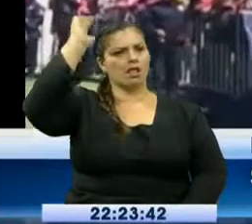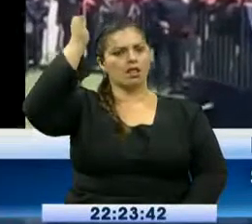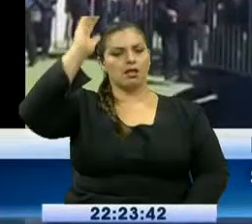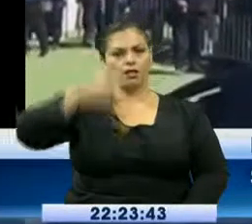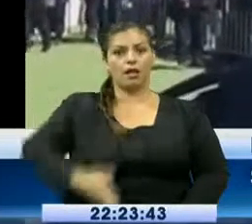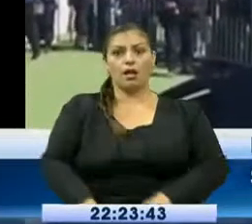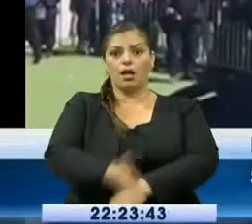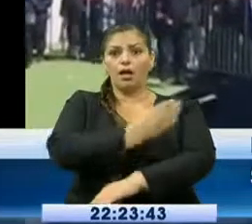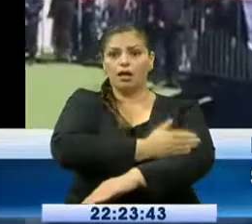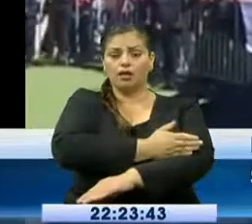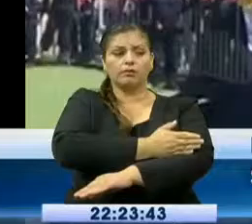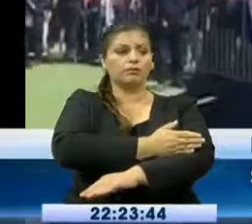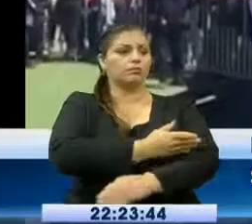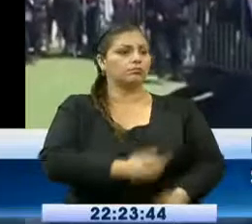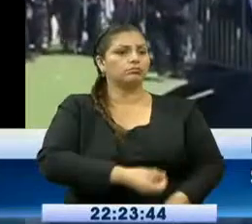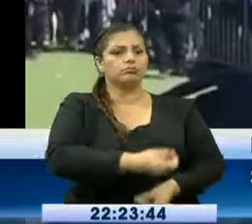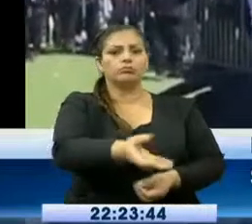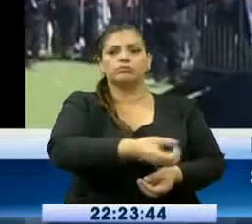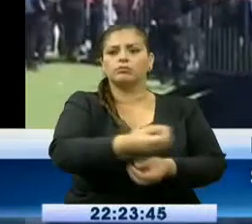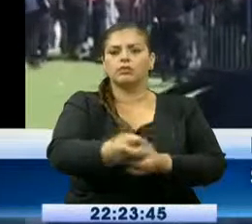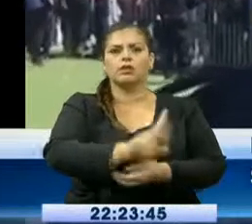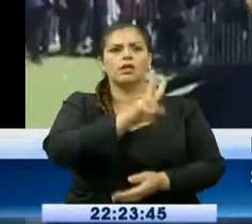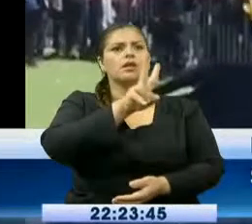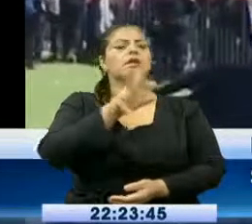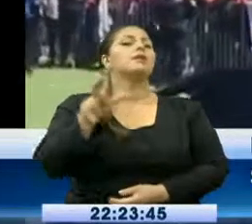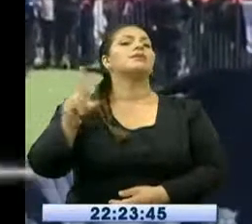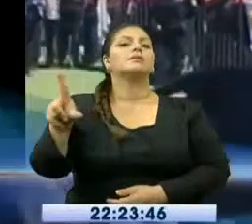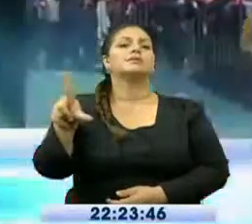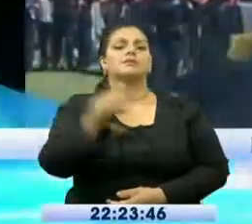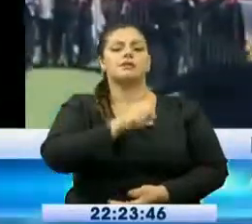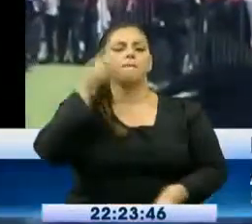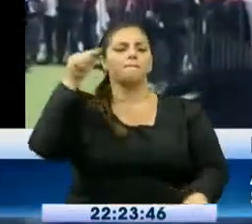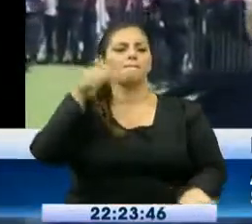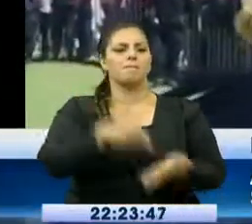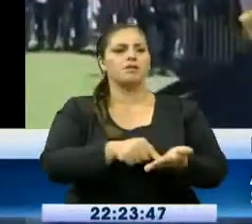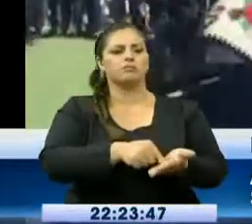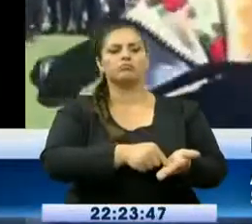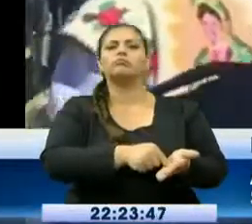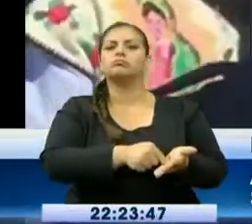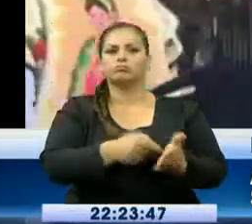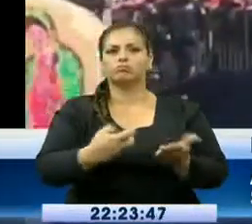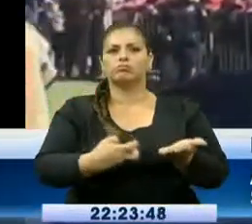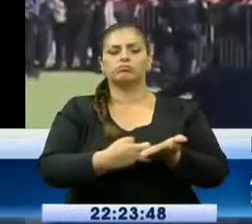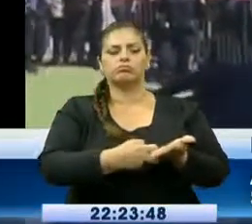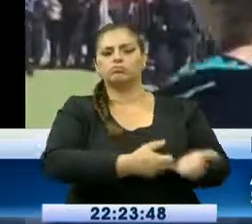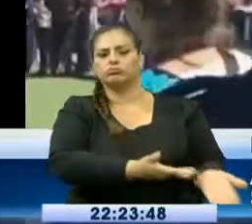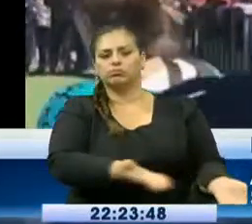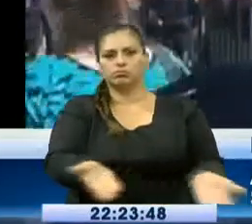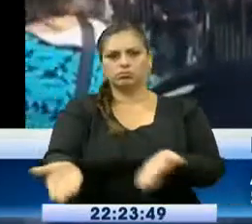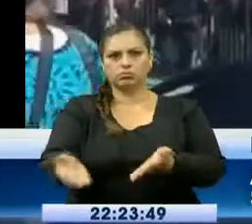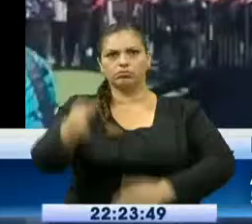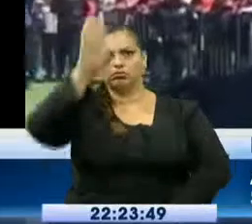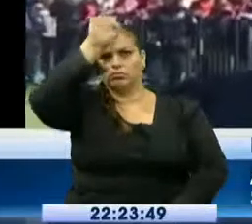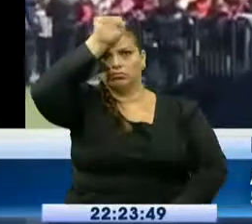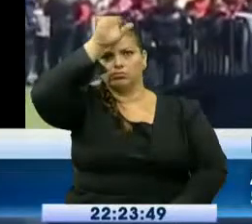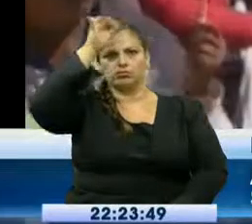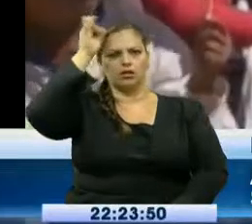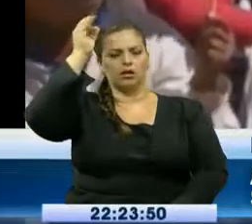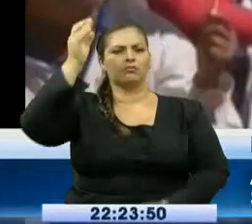indígenas aquí en San Cristóbal de las Casas, Chiapas. El mensaje de su santidad a Papa Francisco fue contundente.